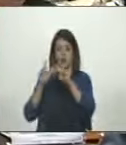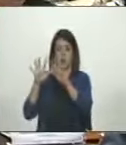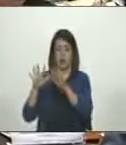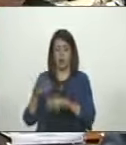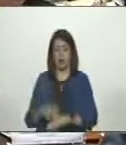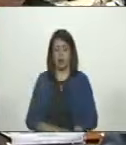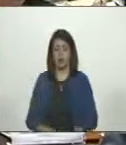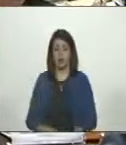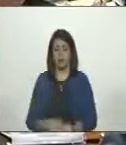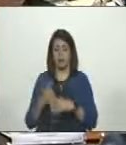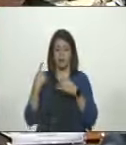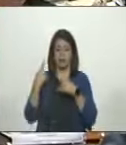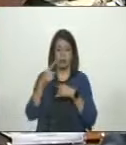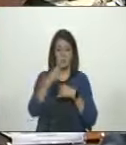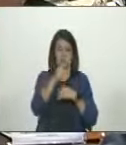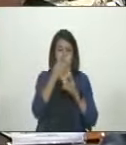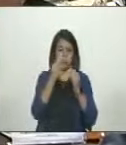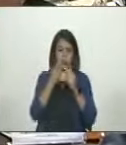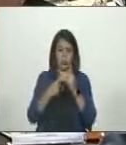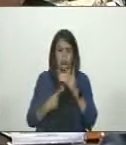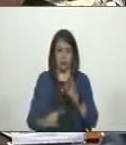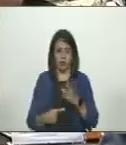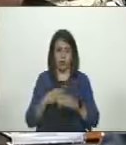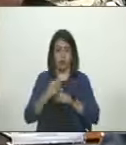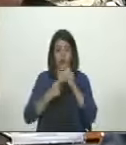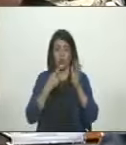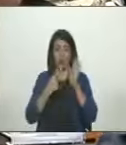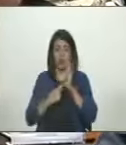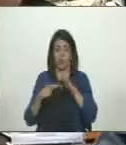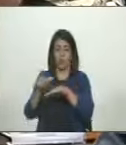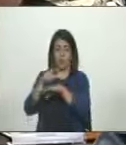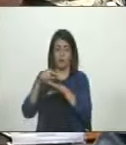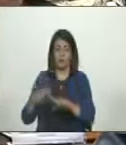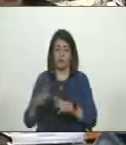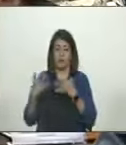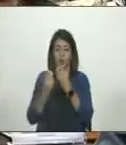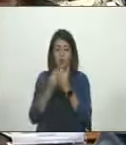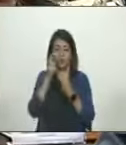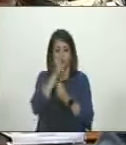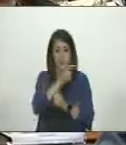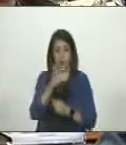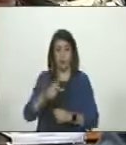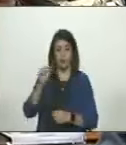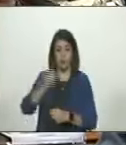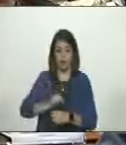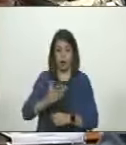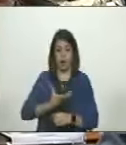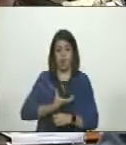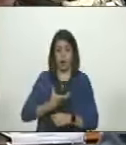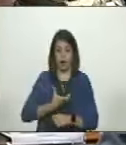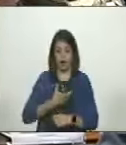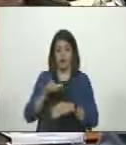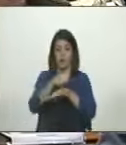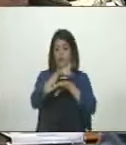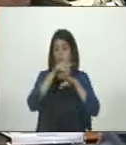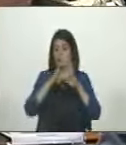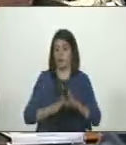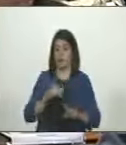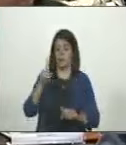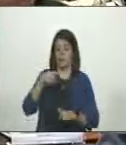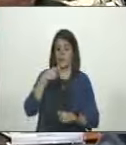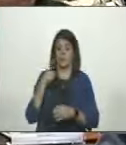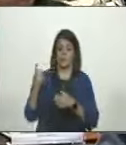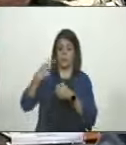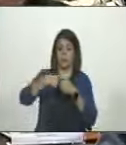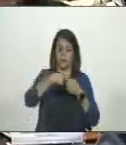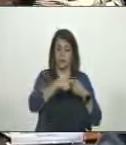recursos a montones. ¿Qué nos ejecuta? El gobierno con el pueblo. Si las alcaldías y las gobernaciones se incluyen